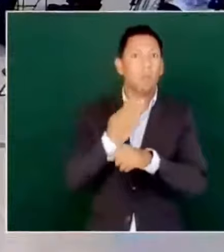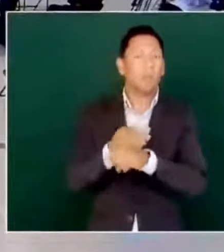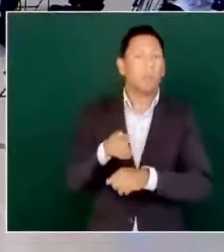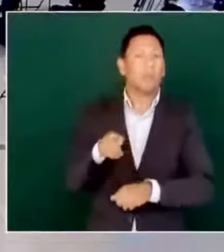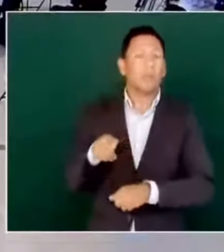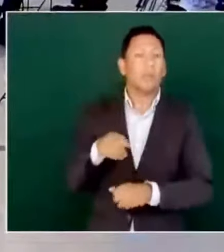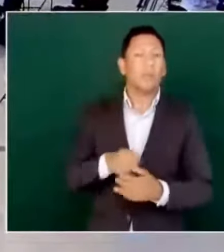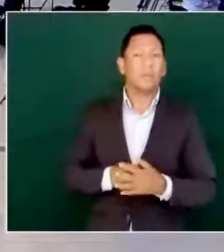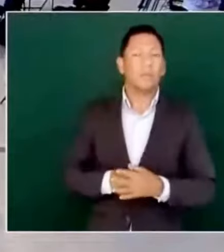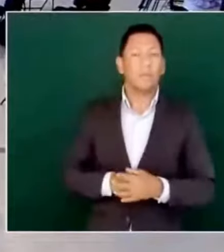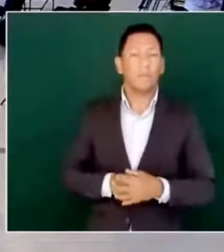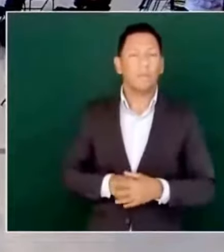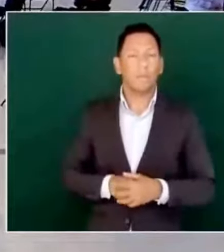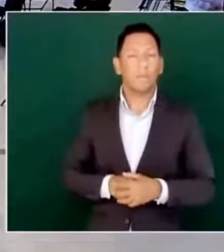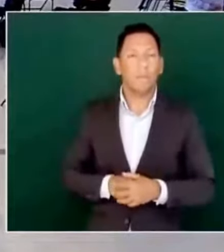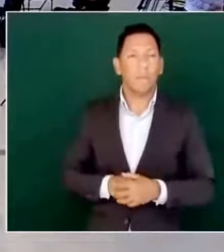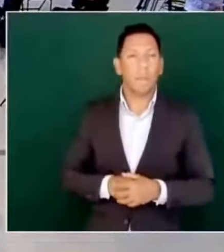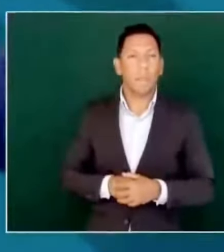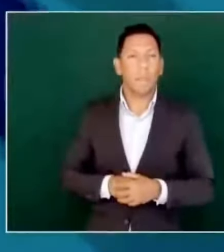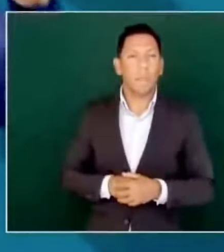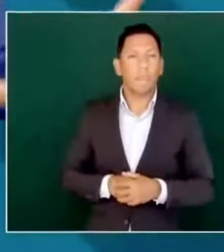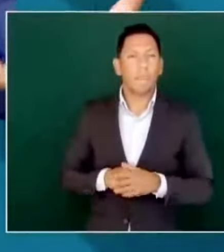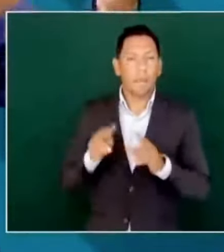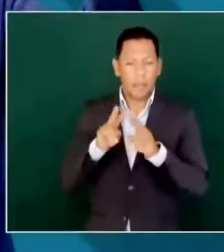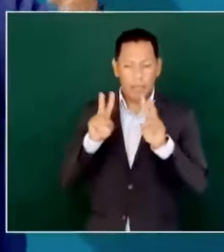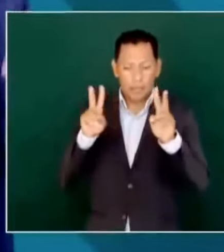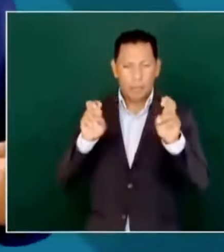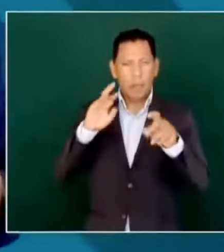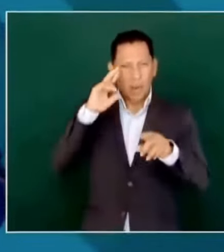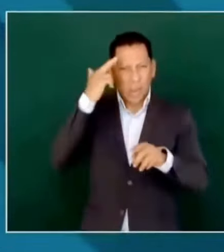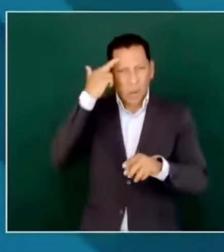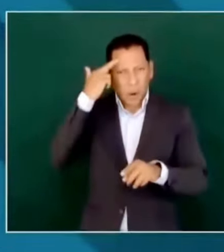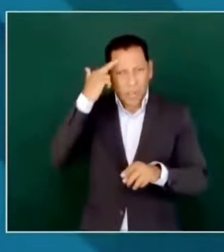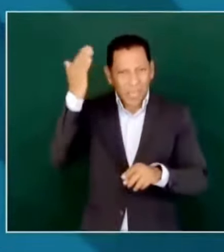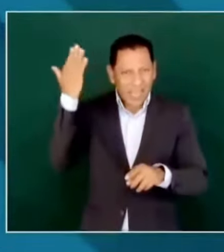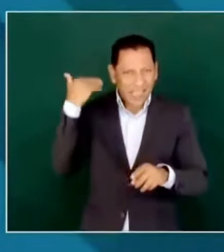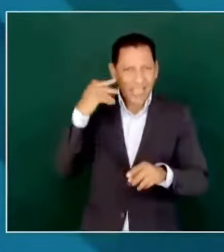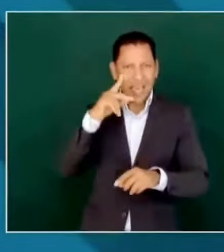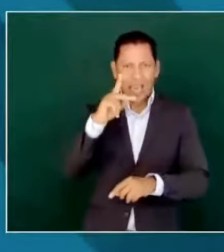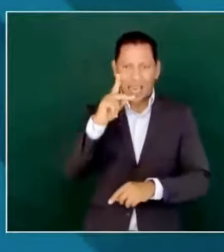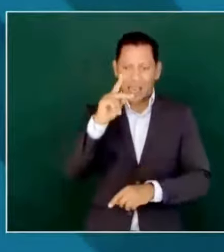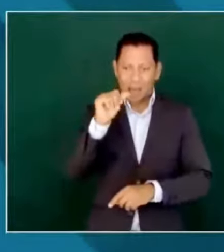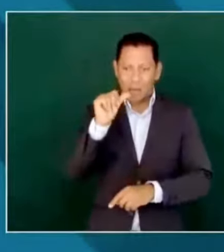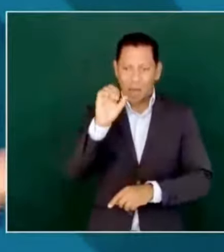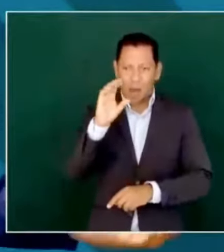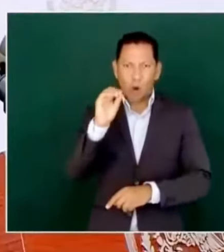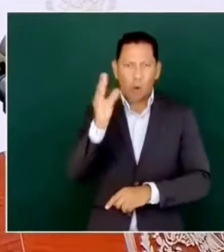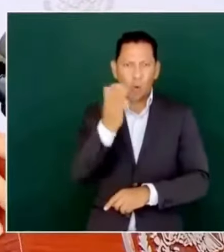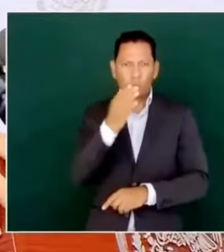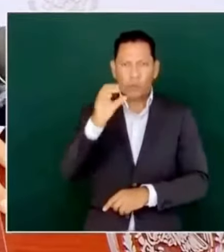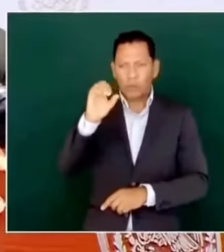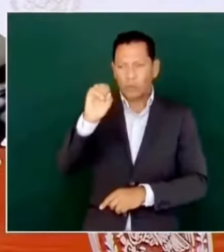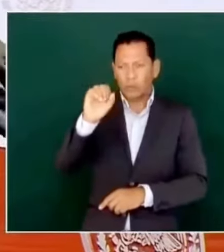Paco Stanley y